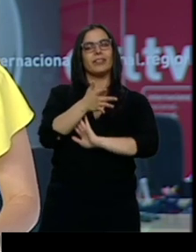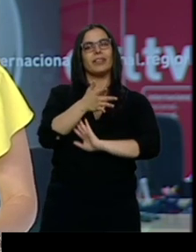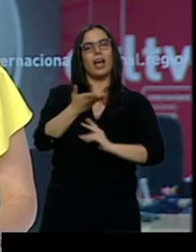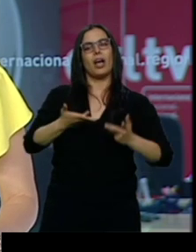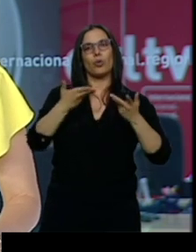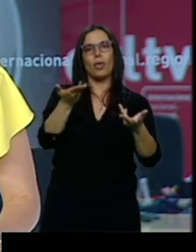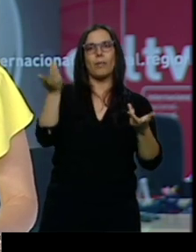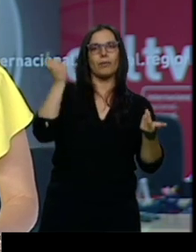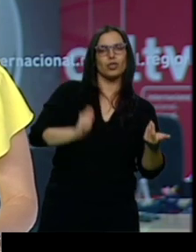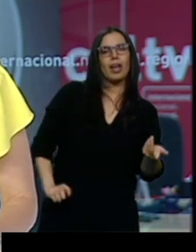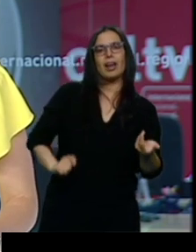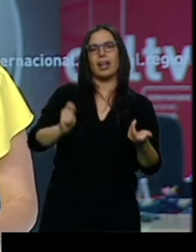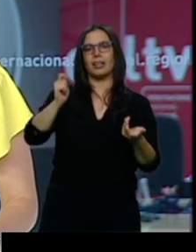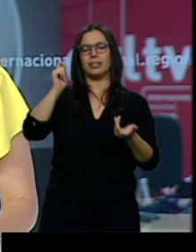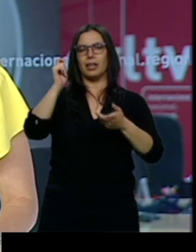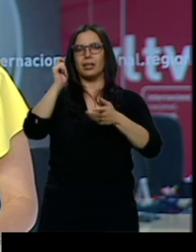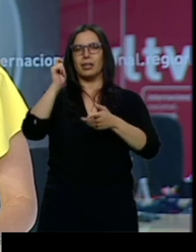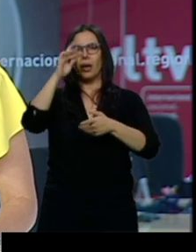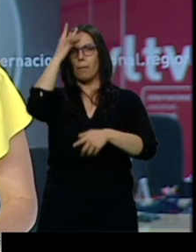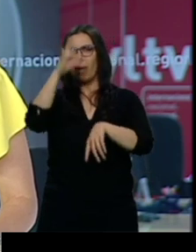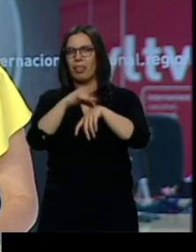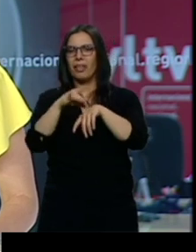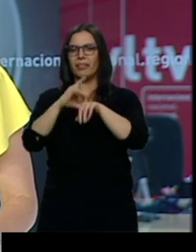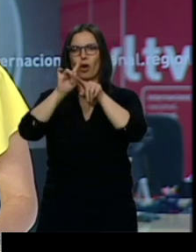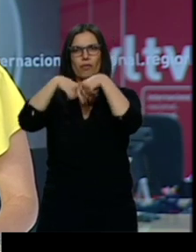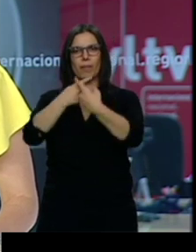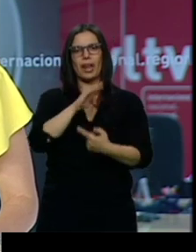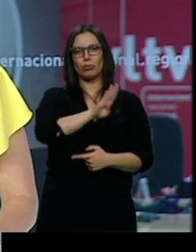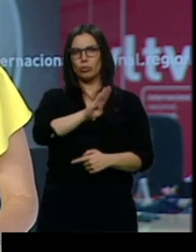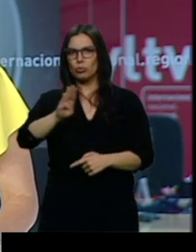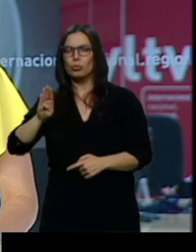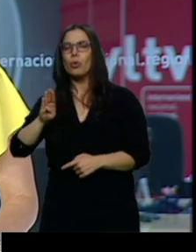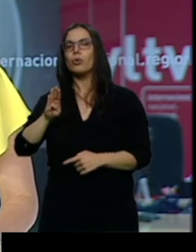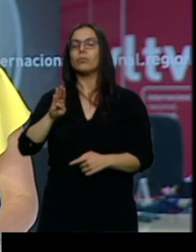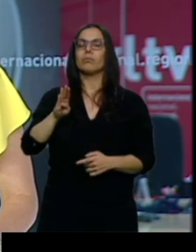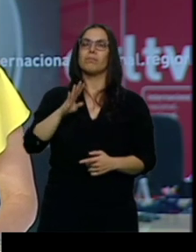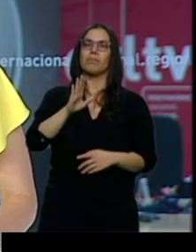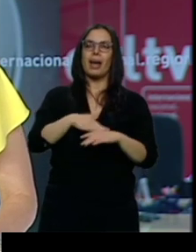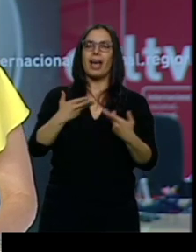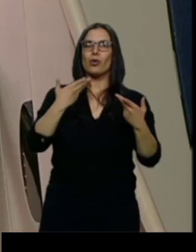a la hora de tomar decisiones en casos en los que entra en juego algo más que la ciencia y la salud.